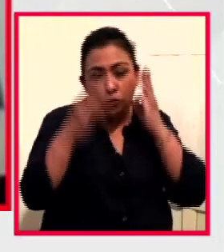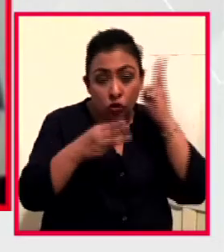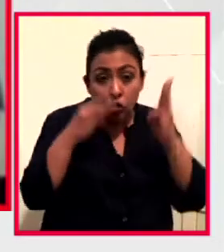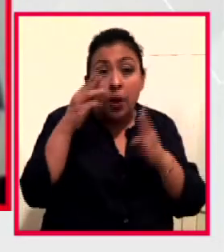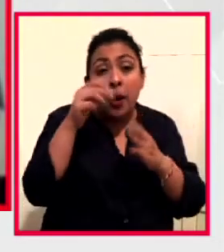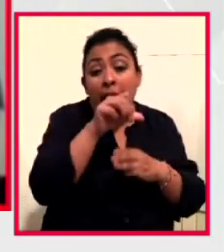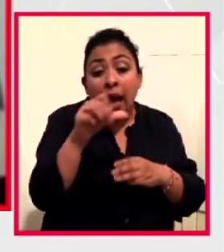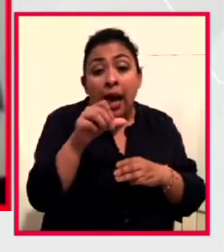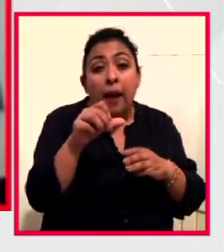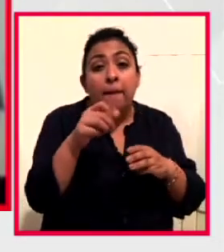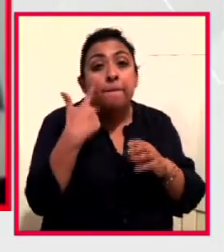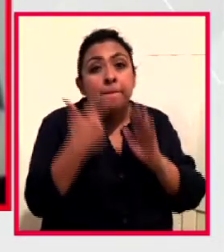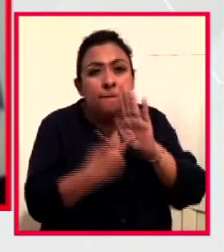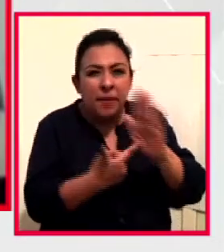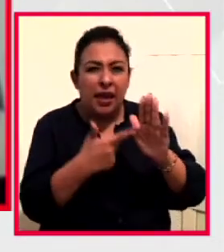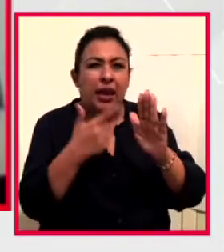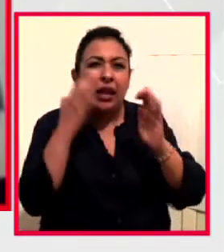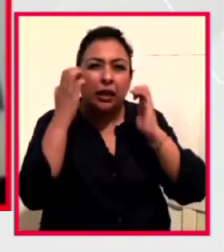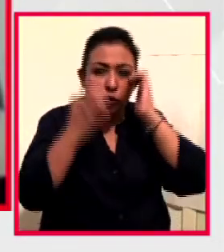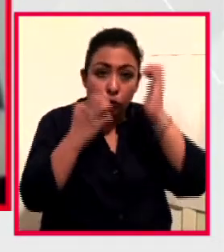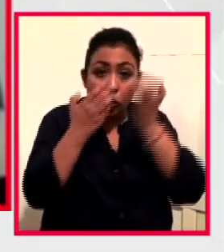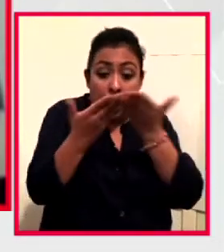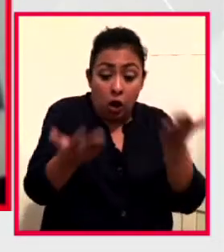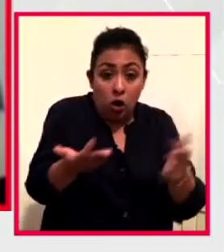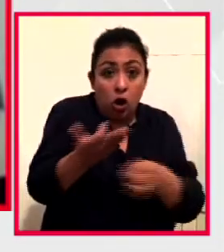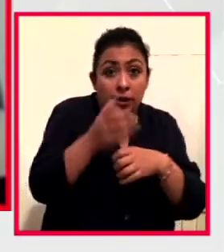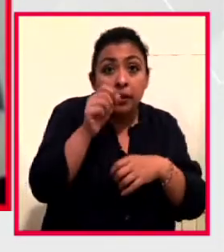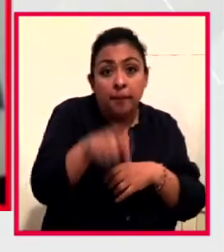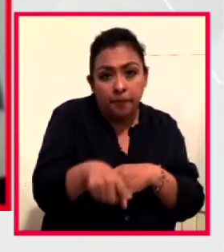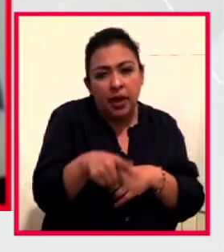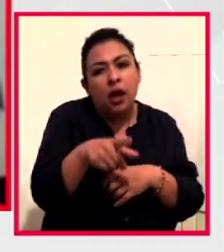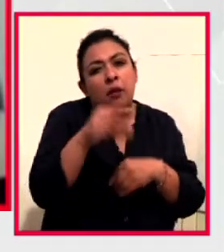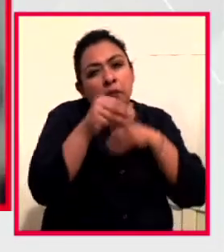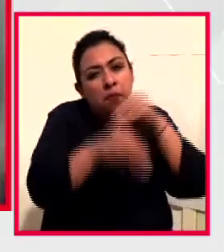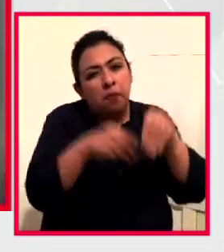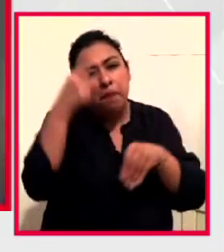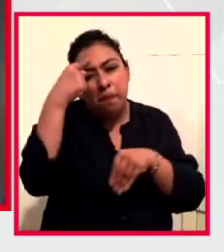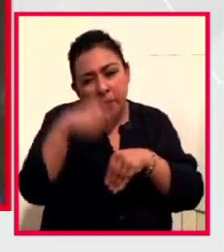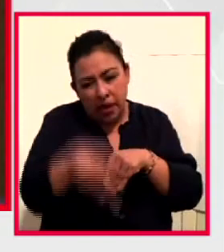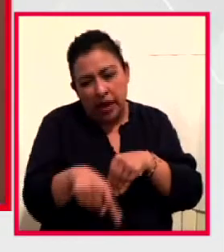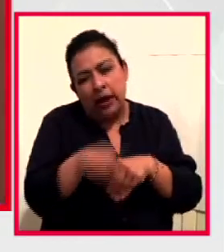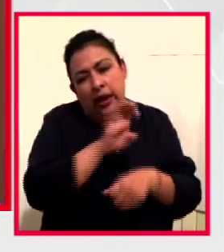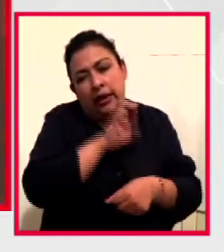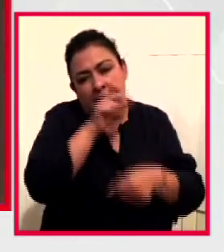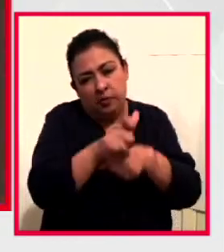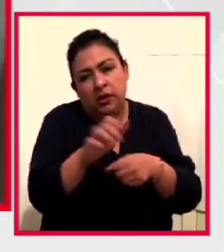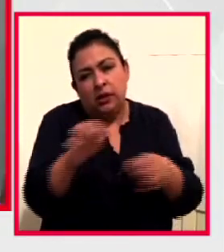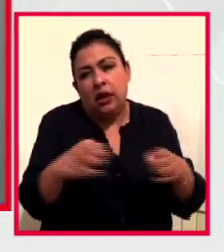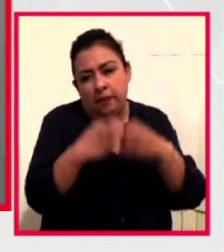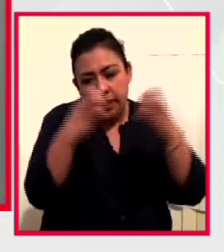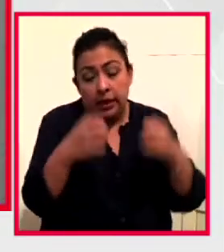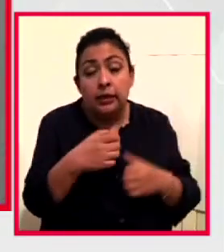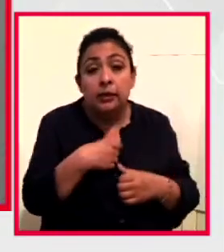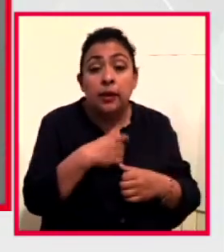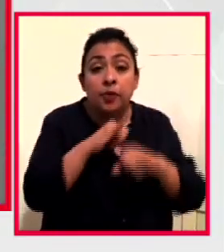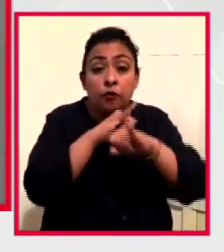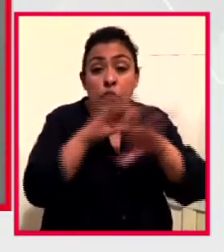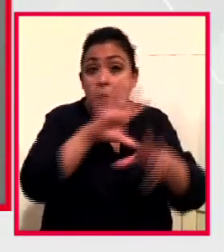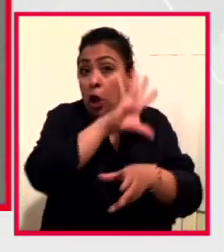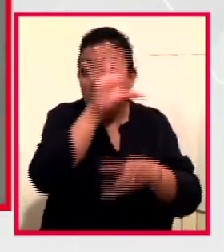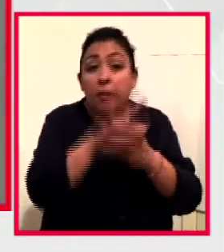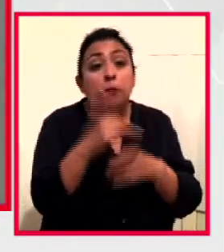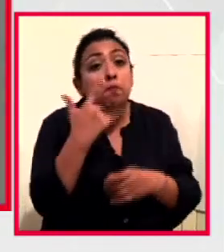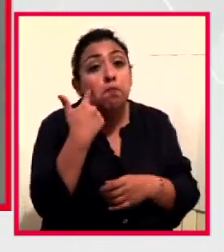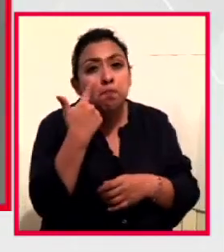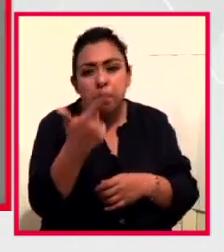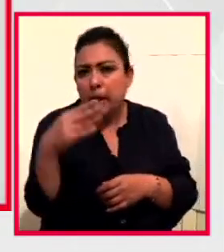las exhibiciones en el museo, en esta ocasión también se están desarrollando especialmente. Toda la información puede consultarse